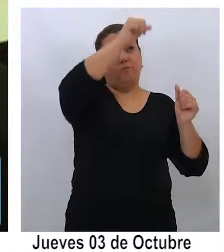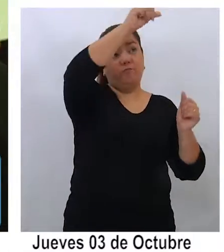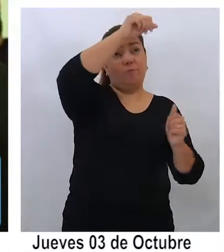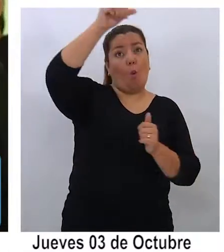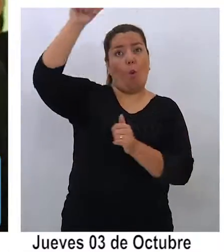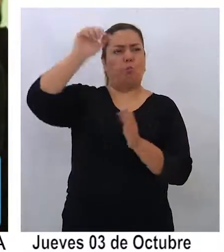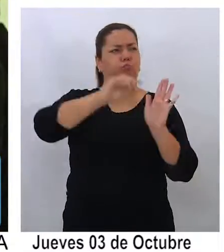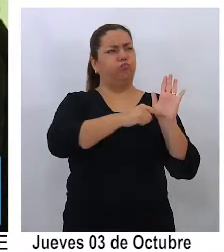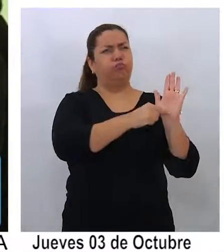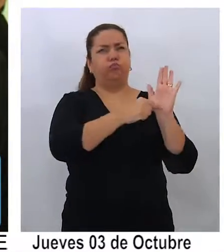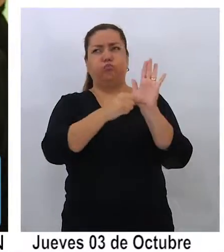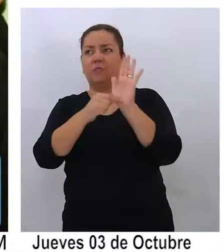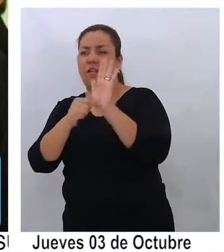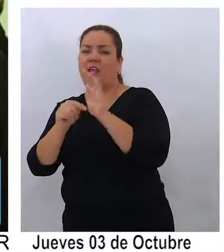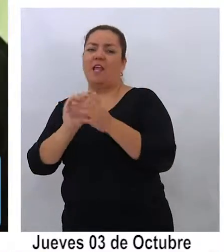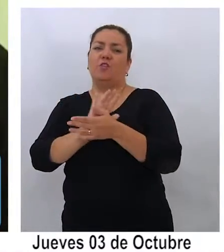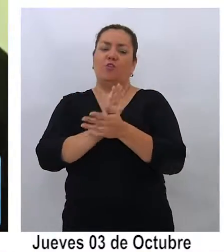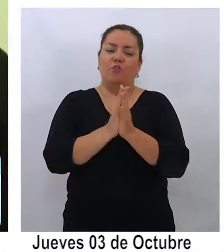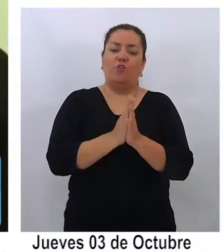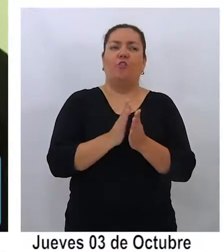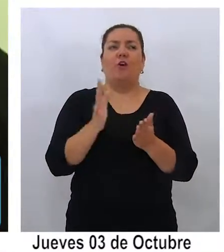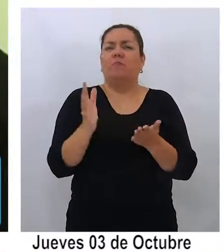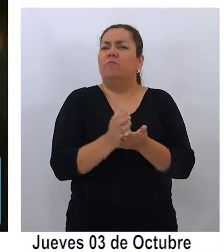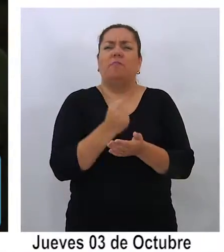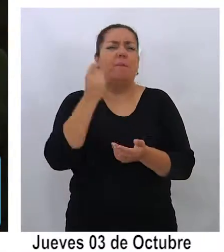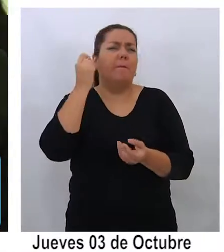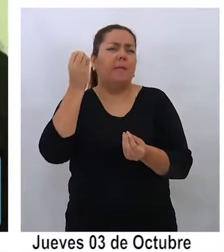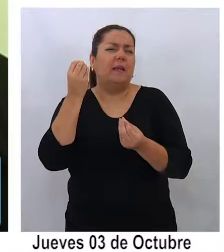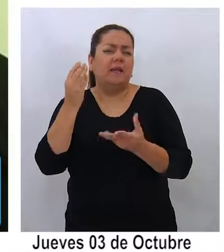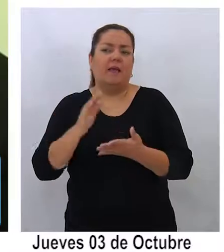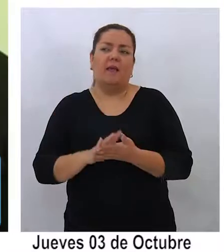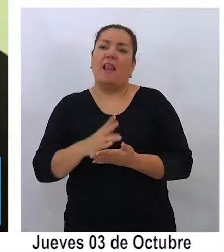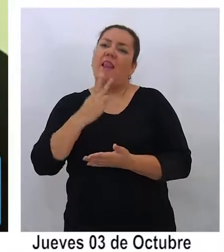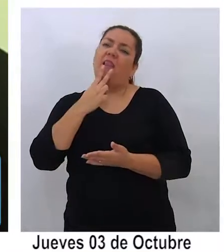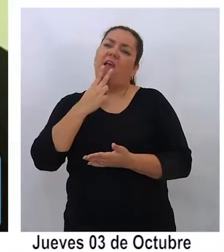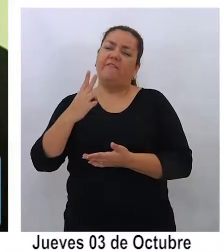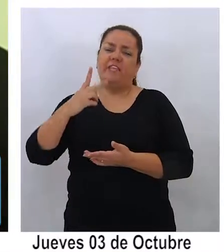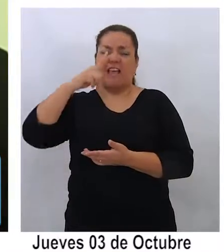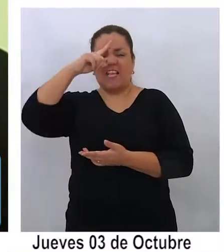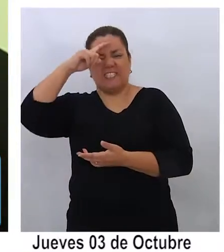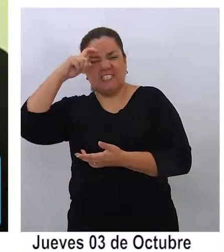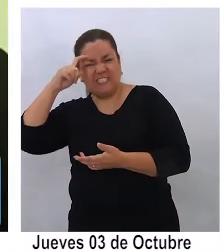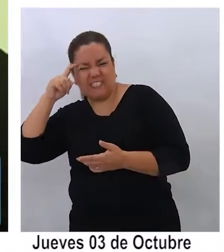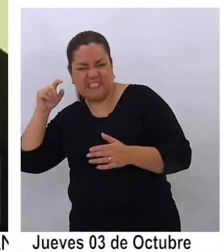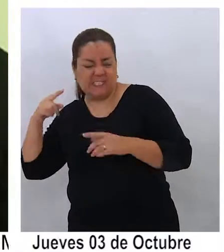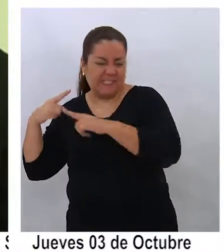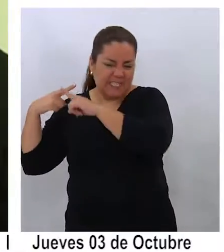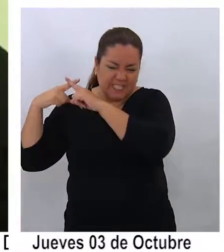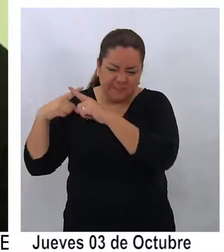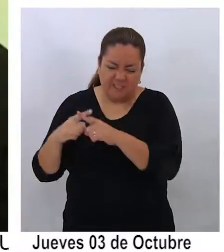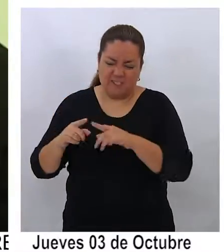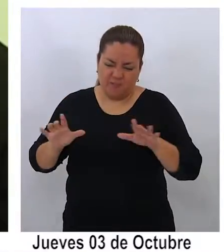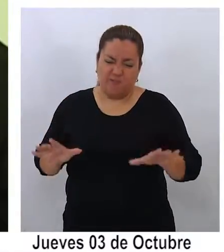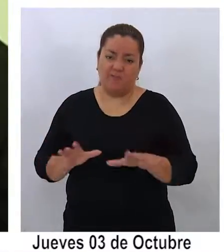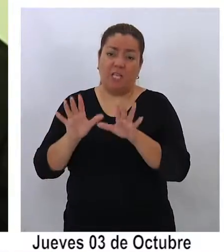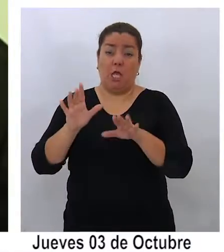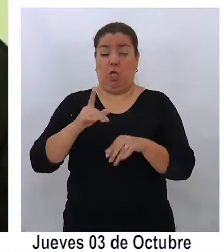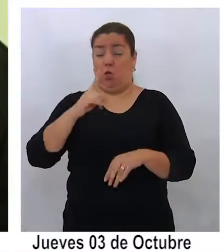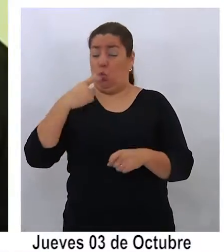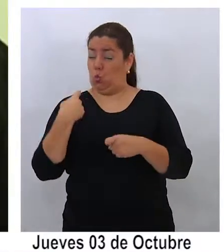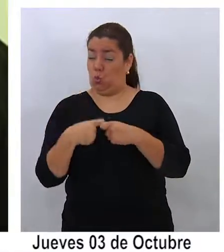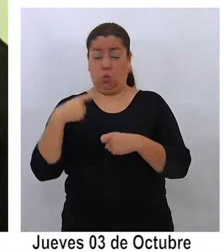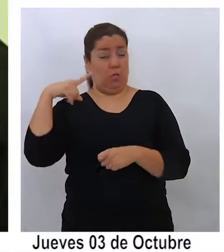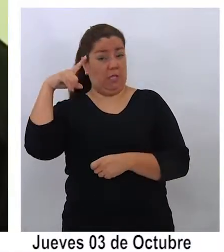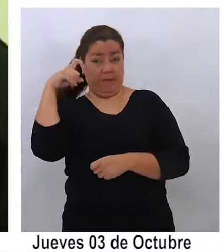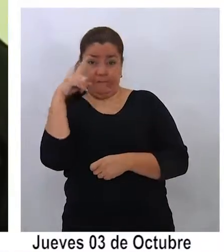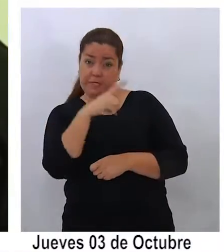poder rescatar la vivencia, la vida de sacrificio y lo duro que era poder vivir en la Pampa